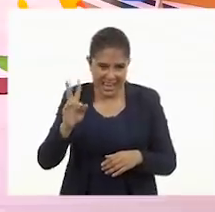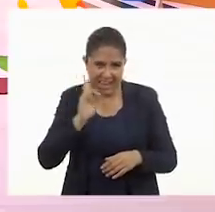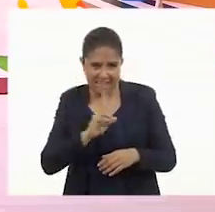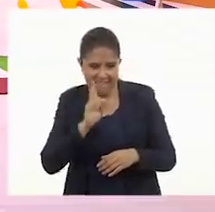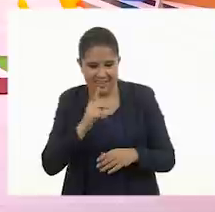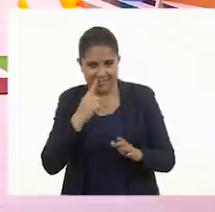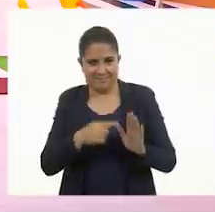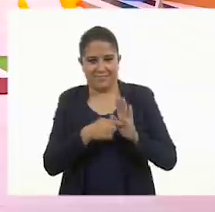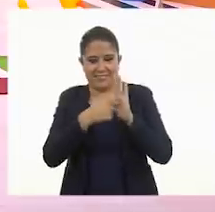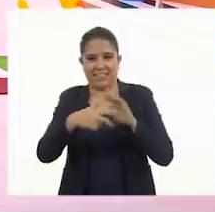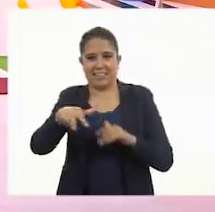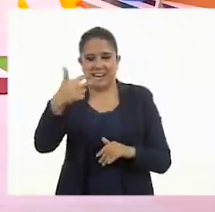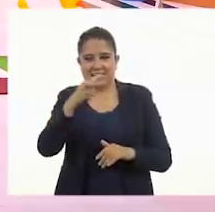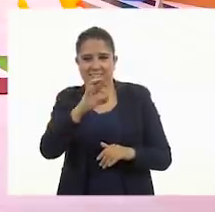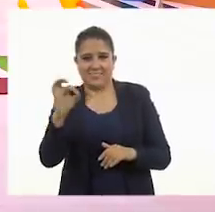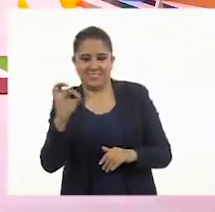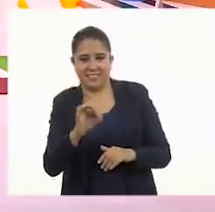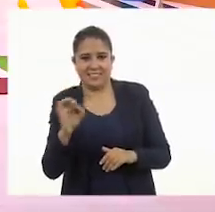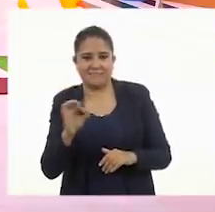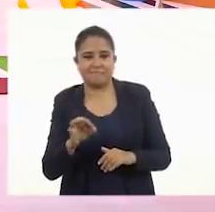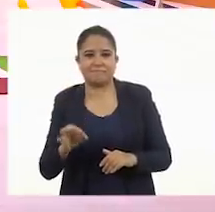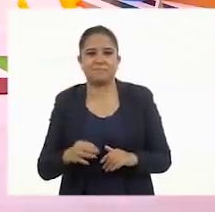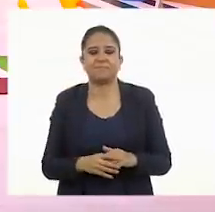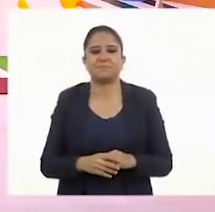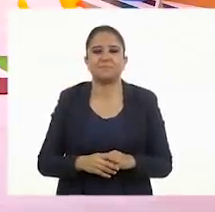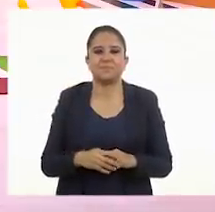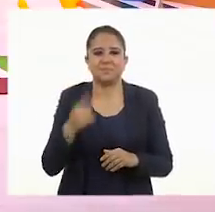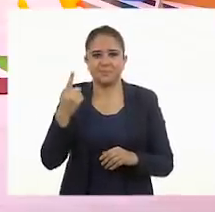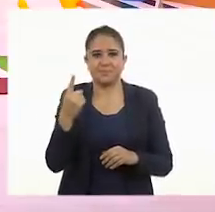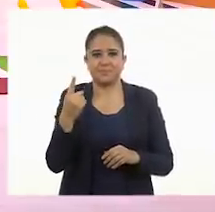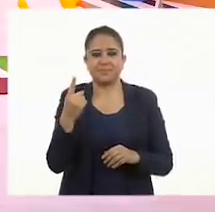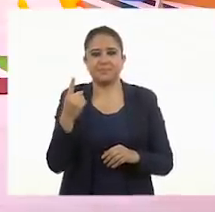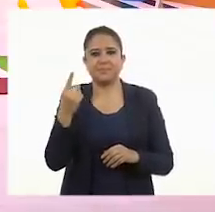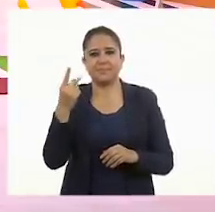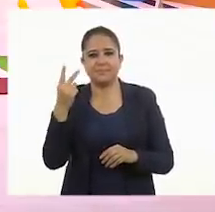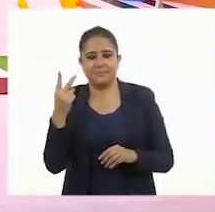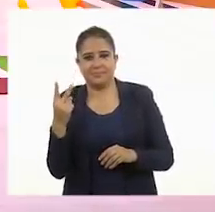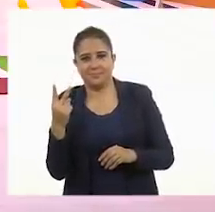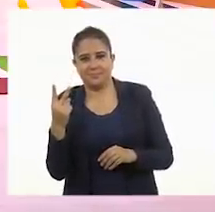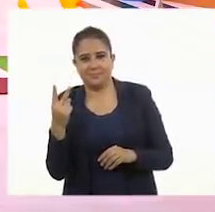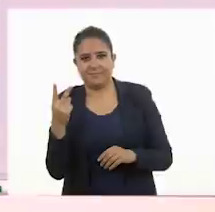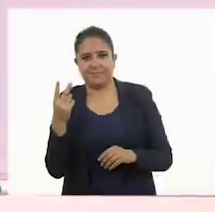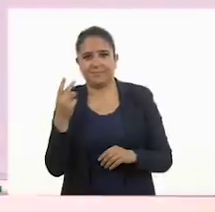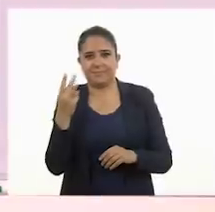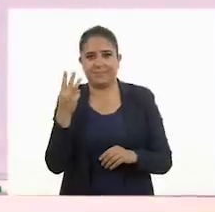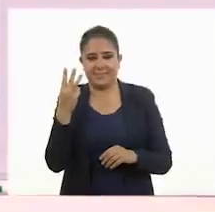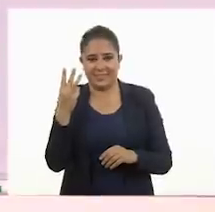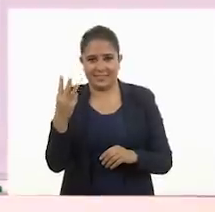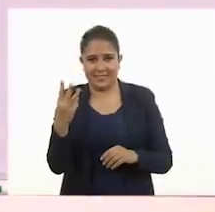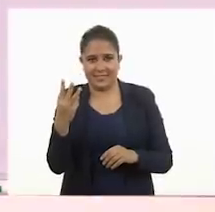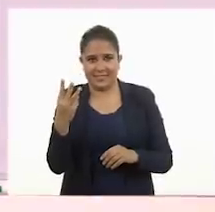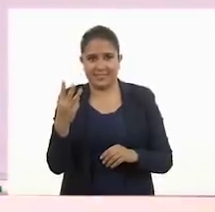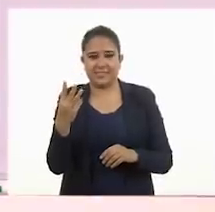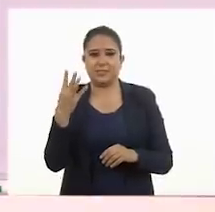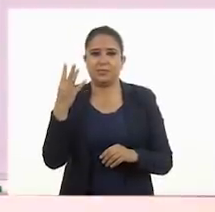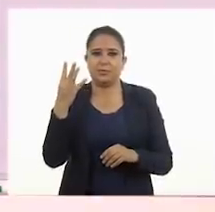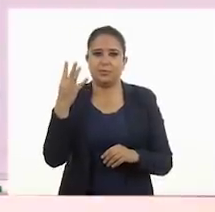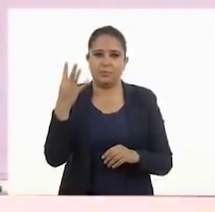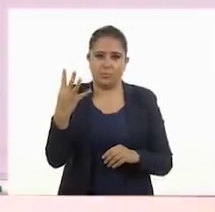representar las trece fichas entonces. Entonces, una, dos, tres,